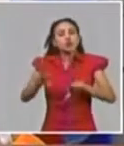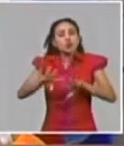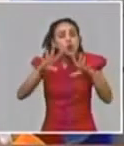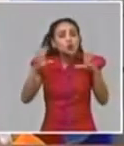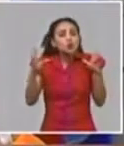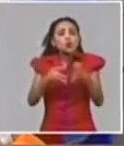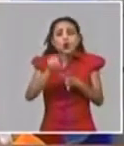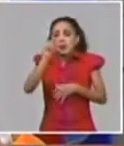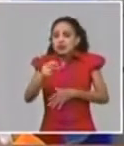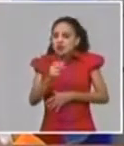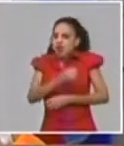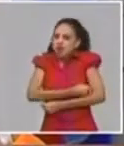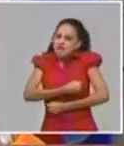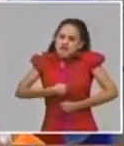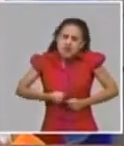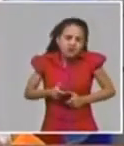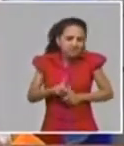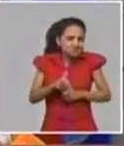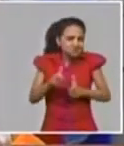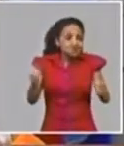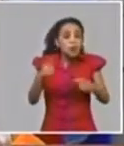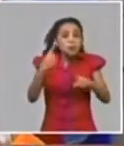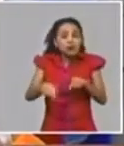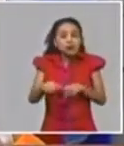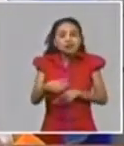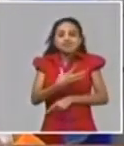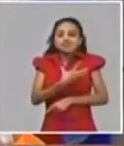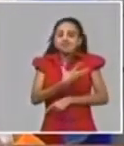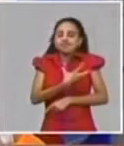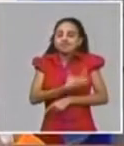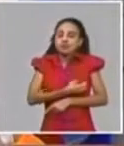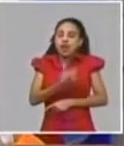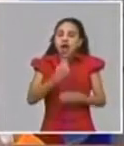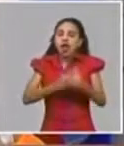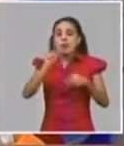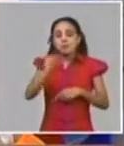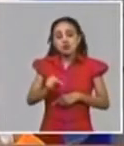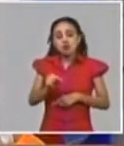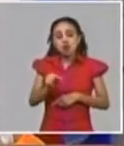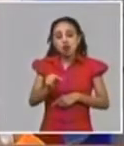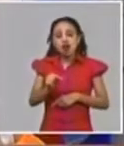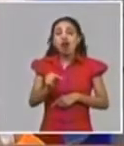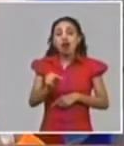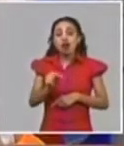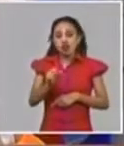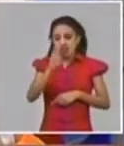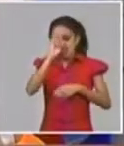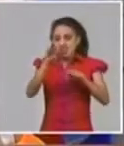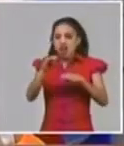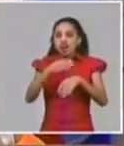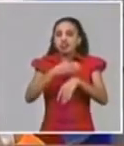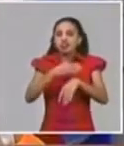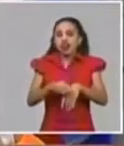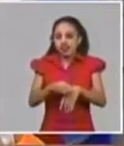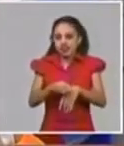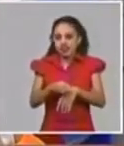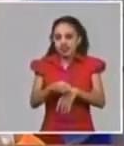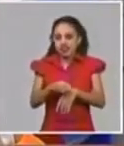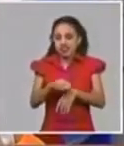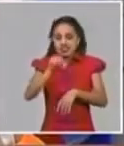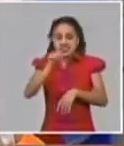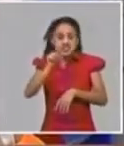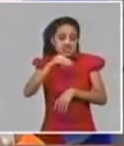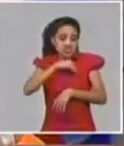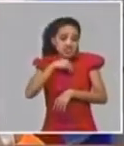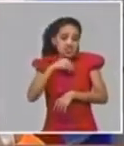enorme lamentablemente algunos de ellos han llegado tarde al sistema por eso siempre llamamos la atención de la oportunidad cada